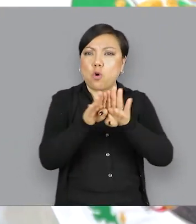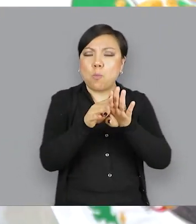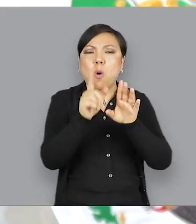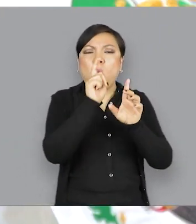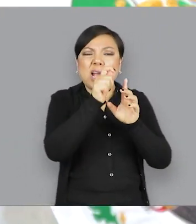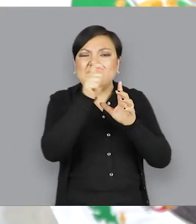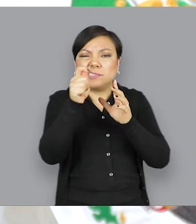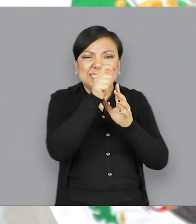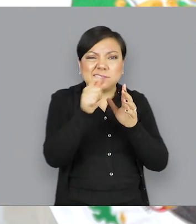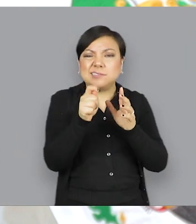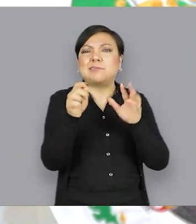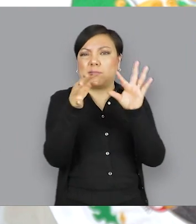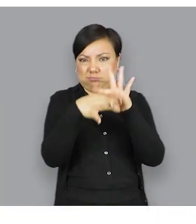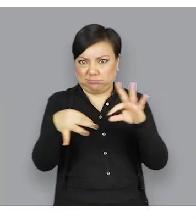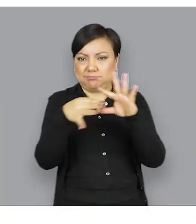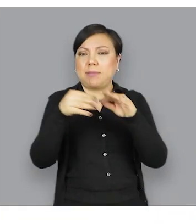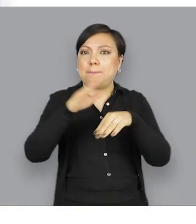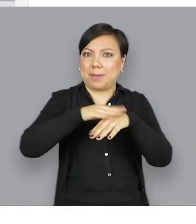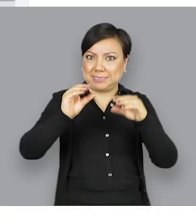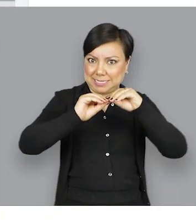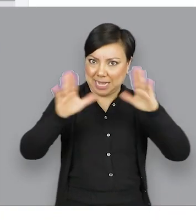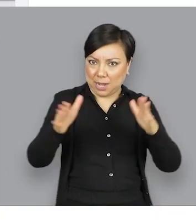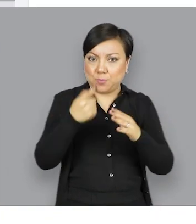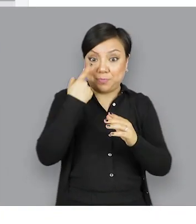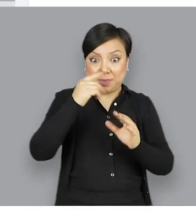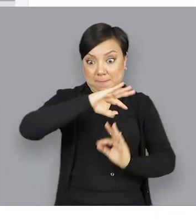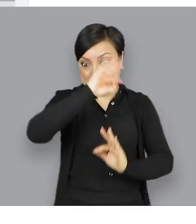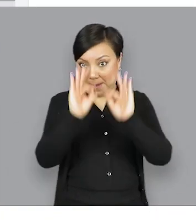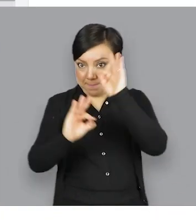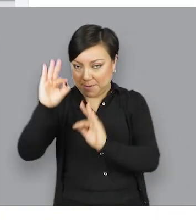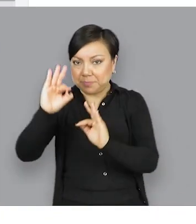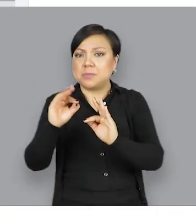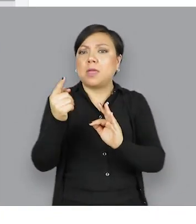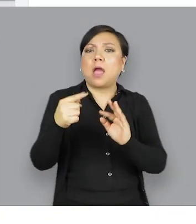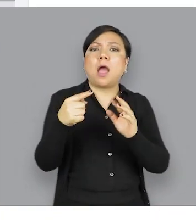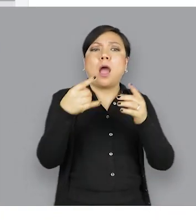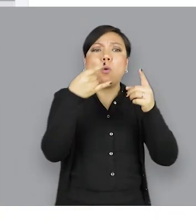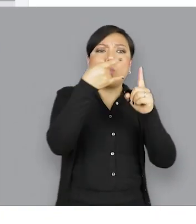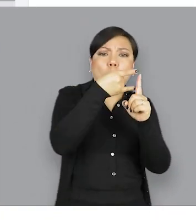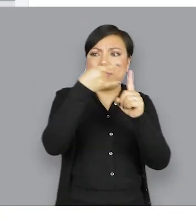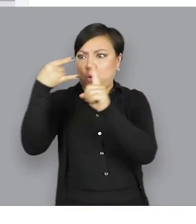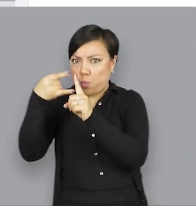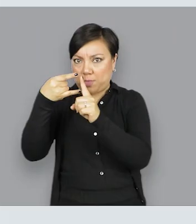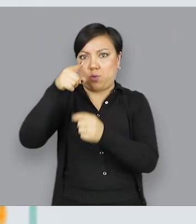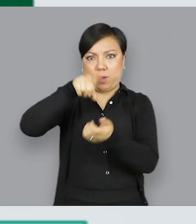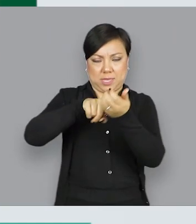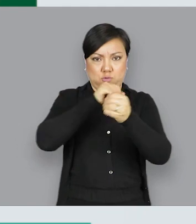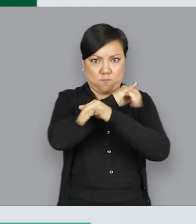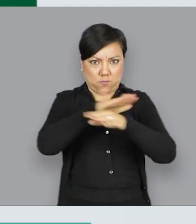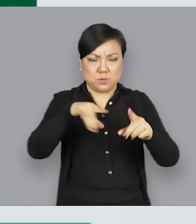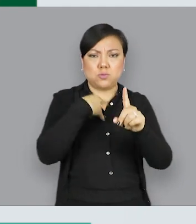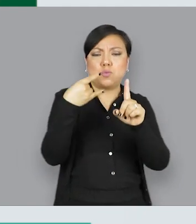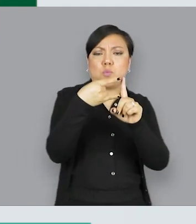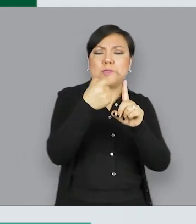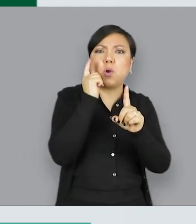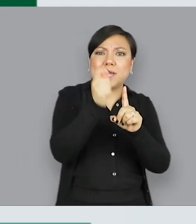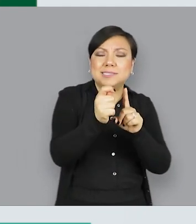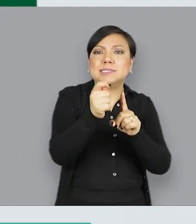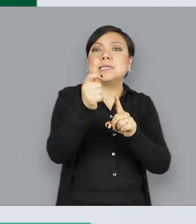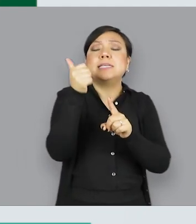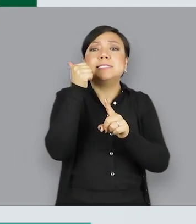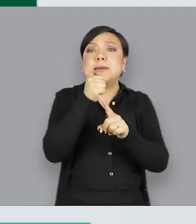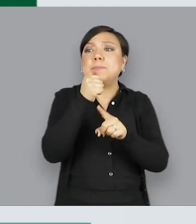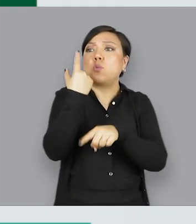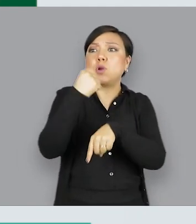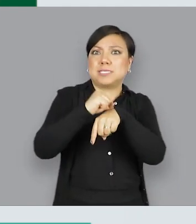lectura de cada una de sus partes. Nuestro sistema de métricas está formado por dos cuadros de datos. El primero es el marcador